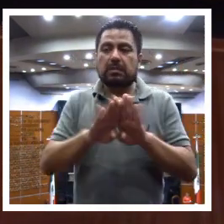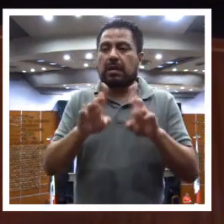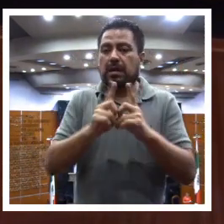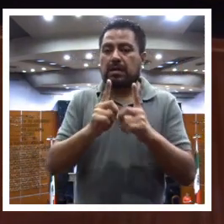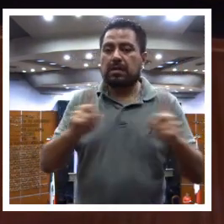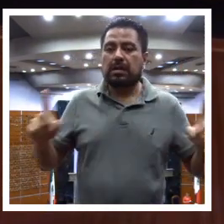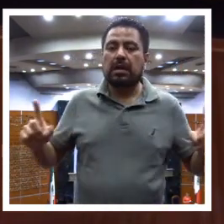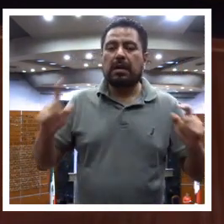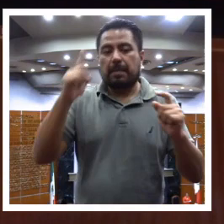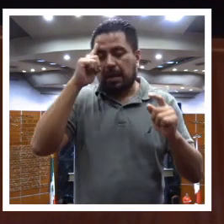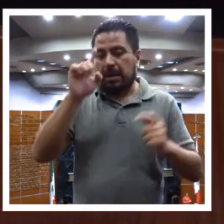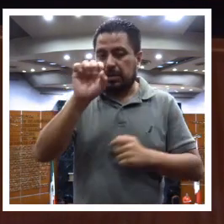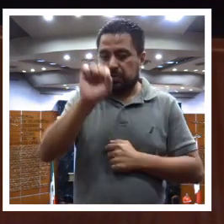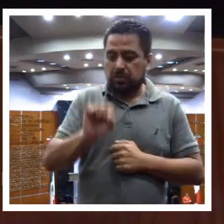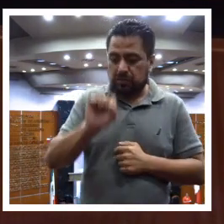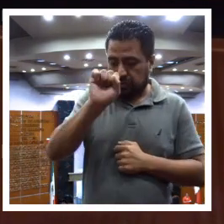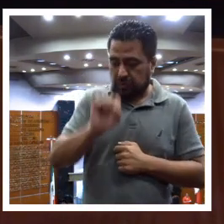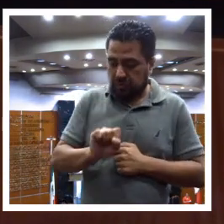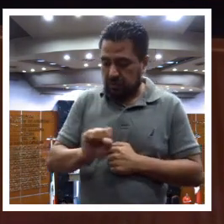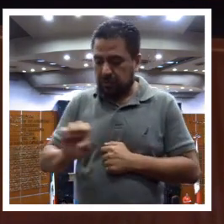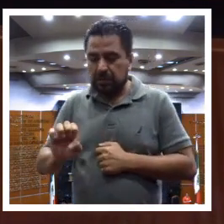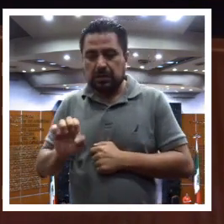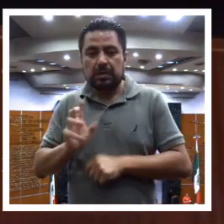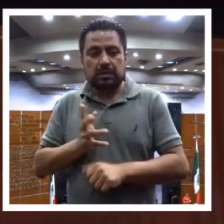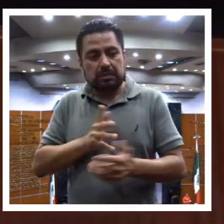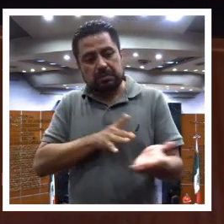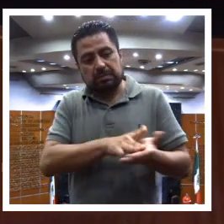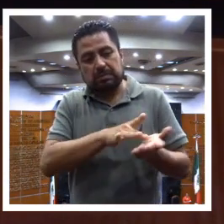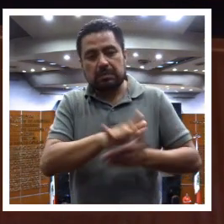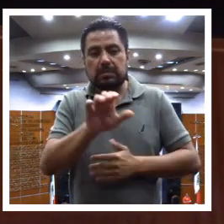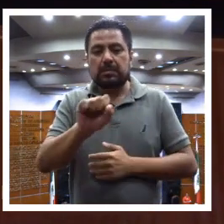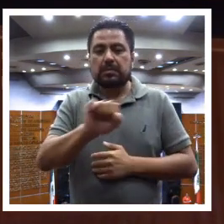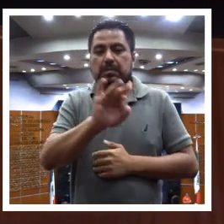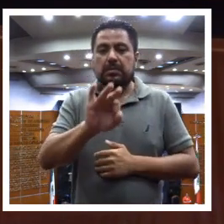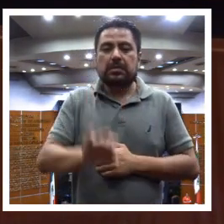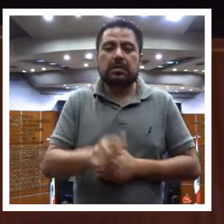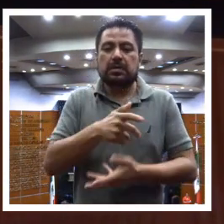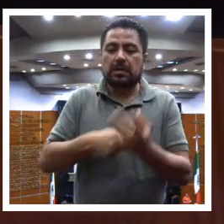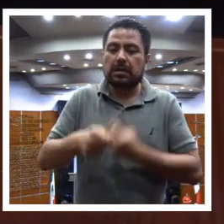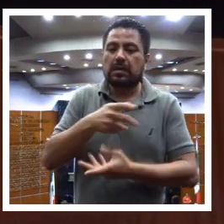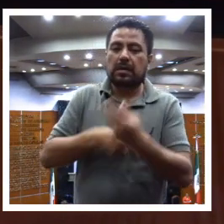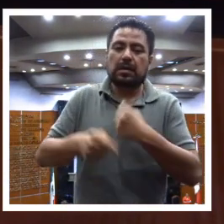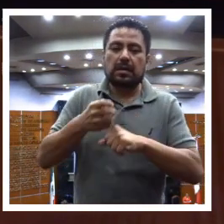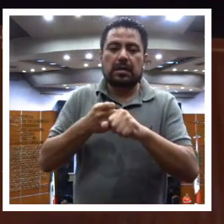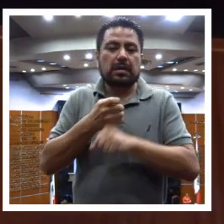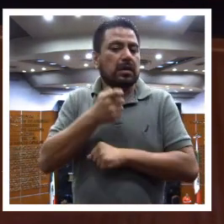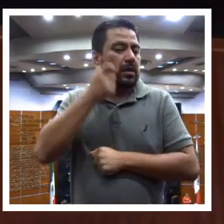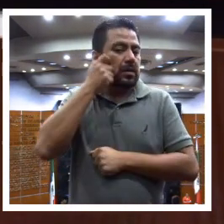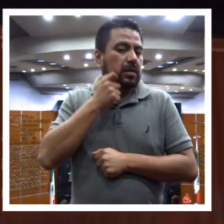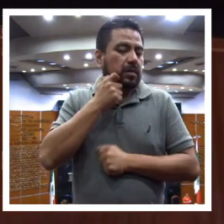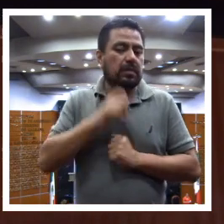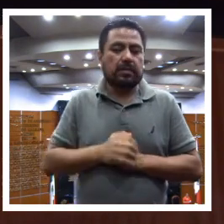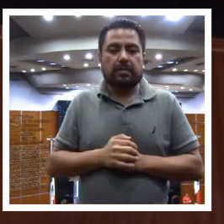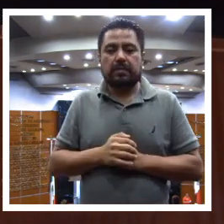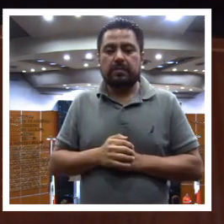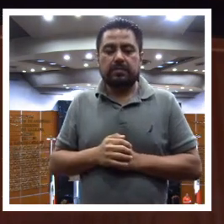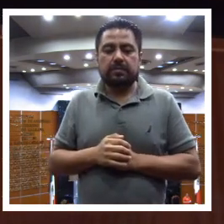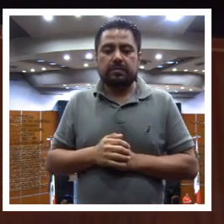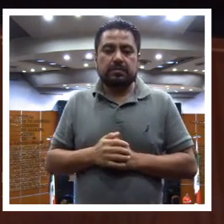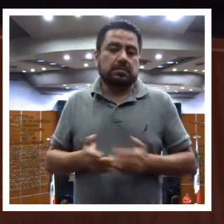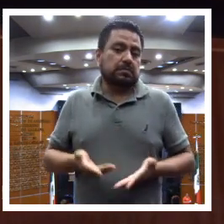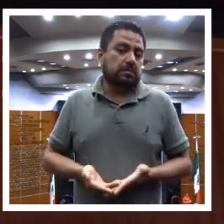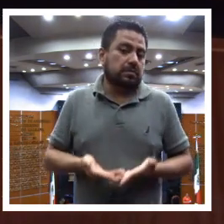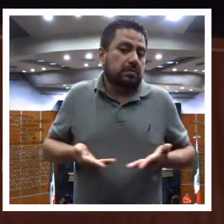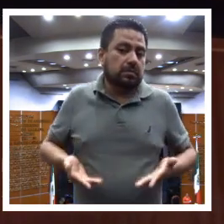para el sur sureste y aportaba el 60% a la economía del Estado de Guerrero. Entonces,